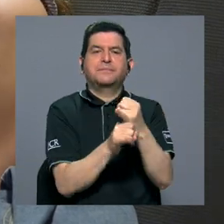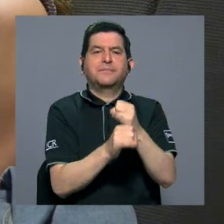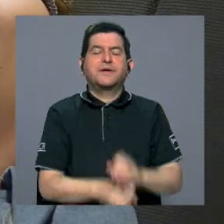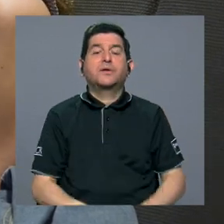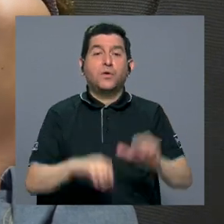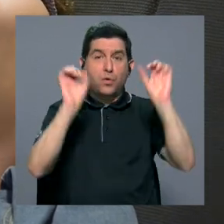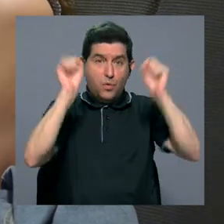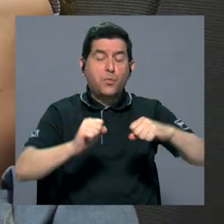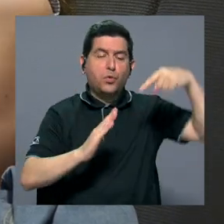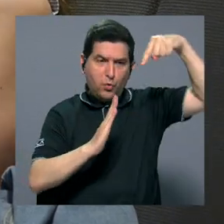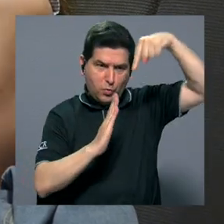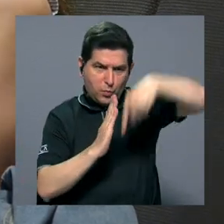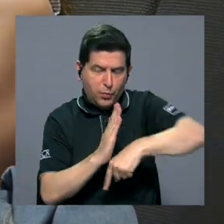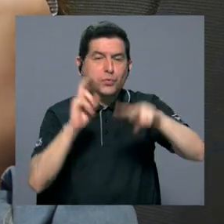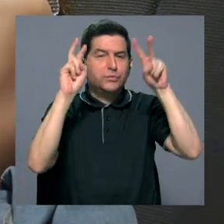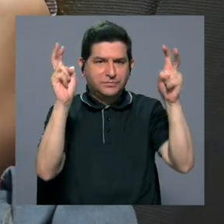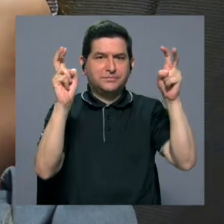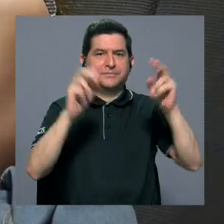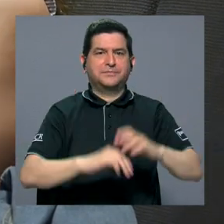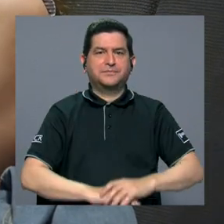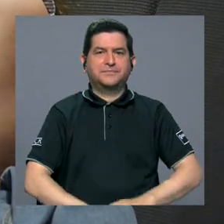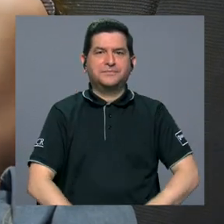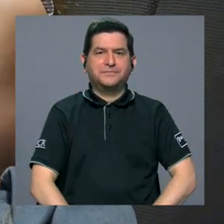ha logrado profundizar en el tema.